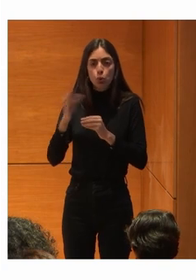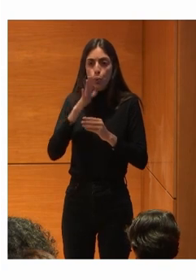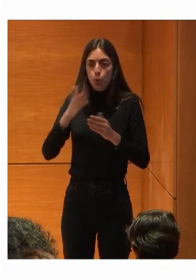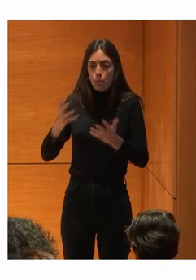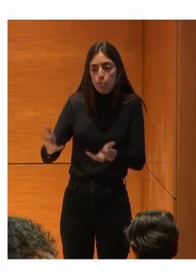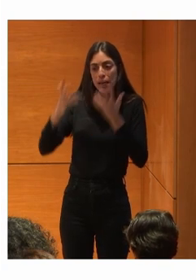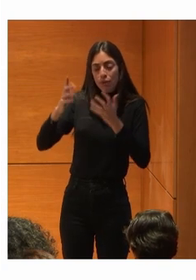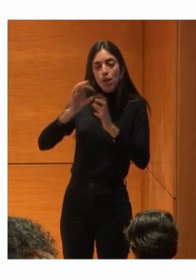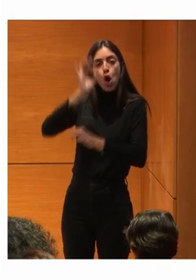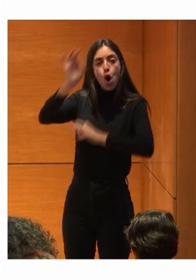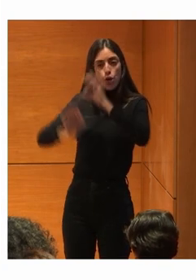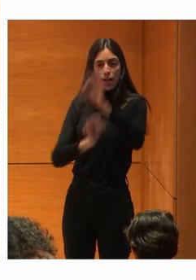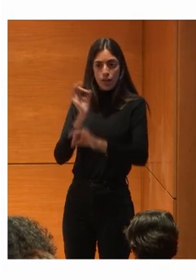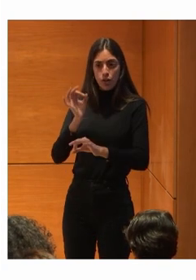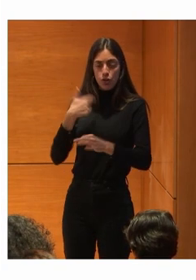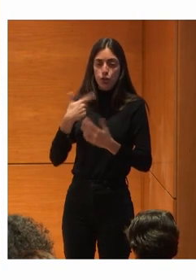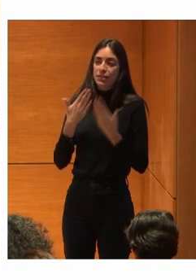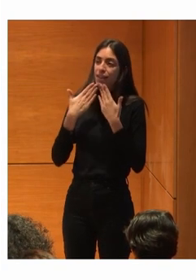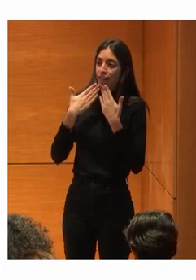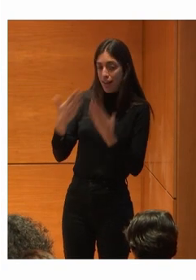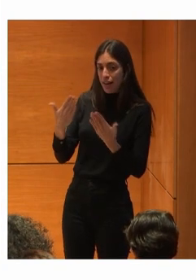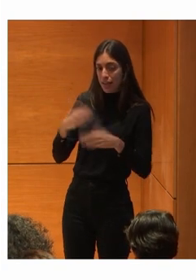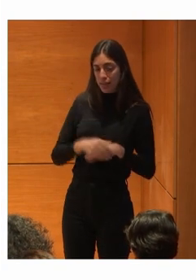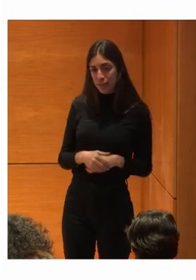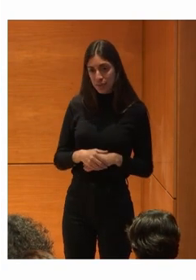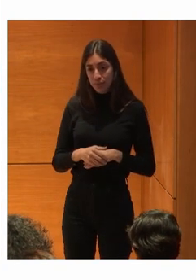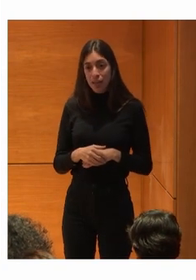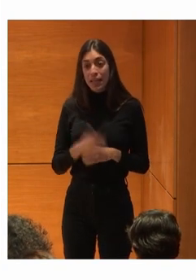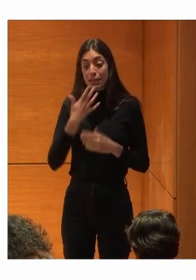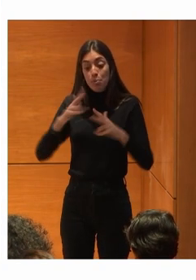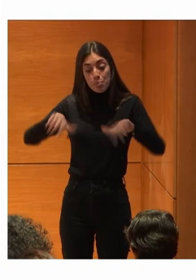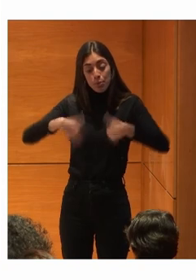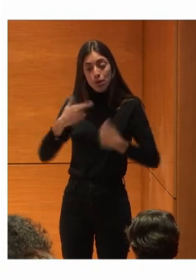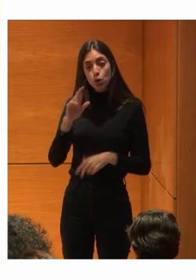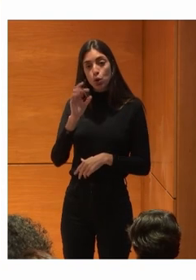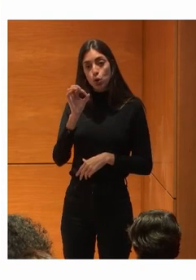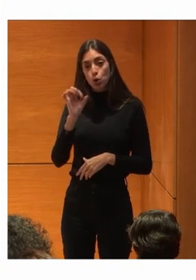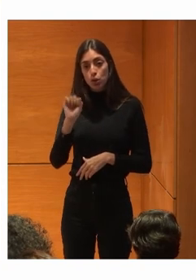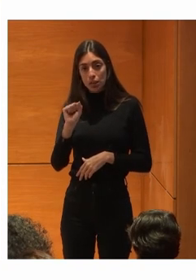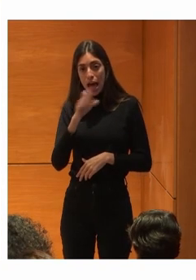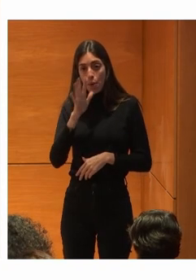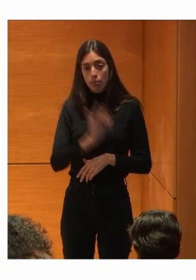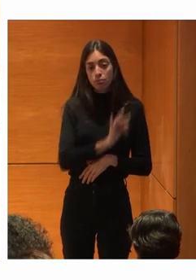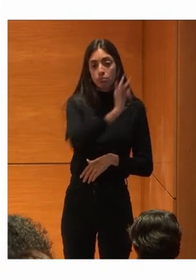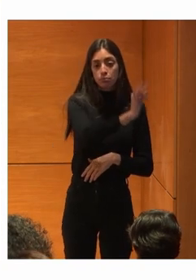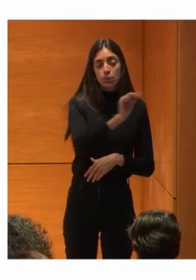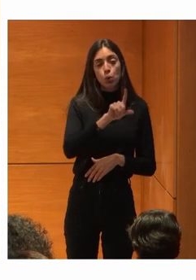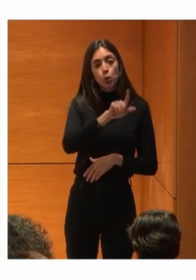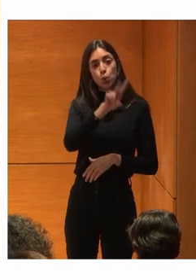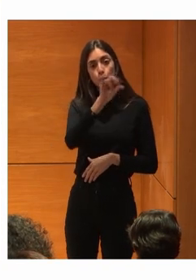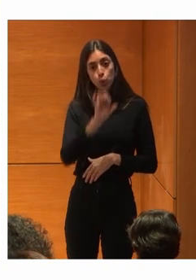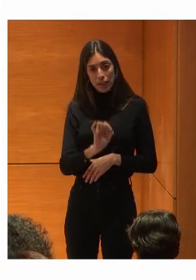por eso Os lo tenemos Que agradecer Y si me permite Rosa Pasaríamos a Luis A Luis Rojo